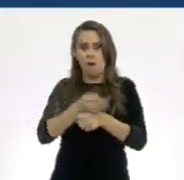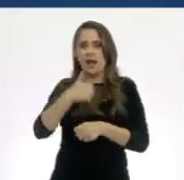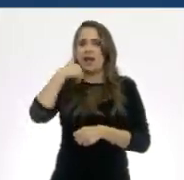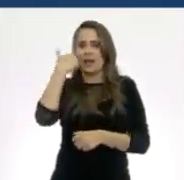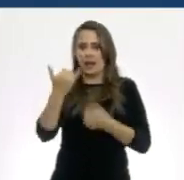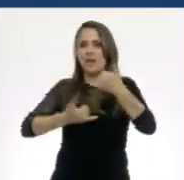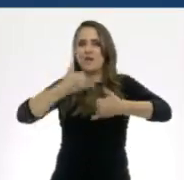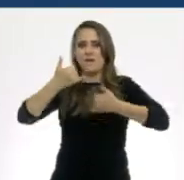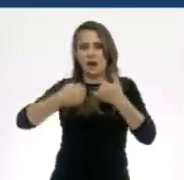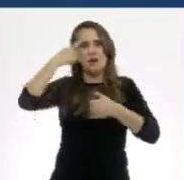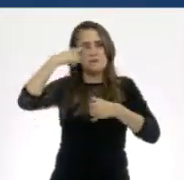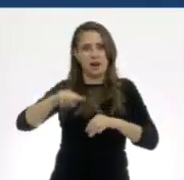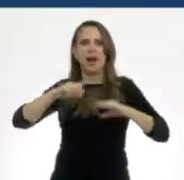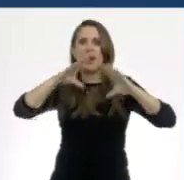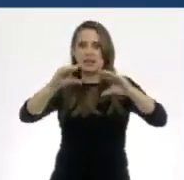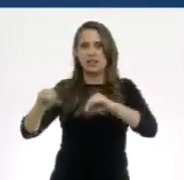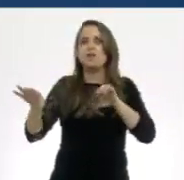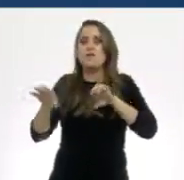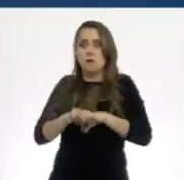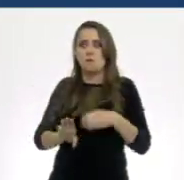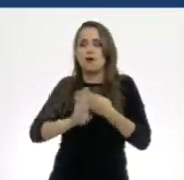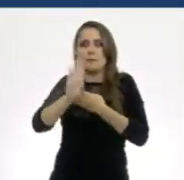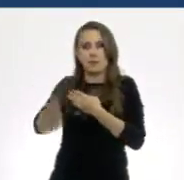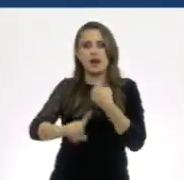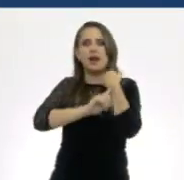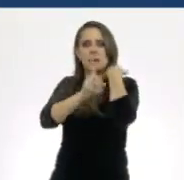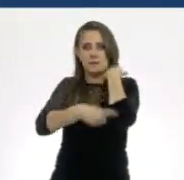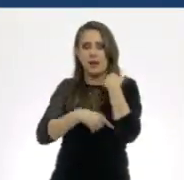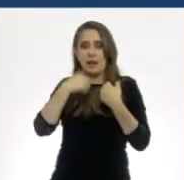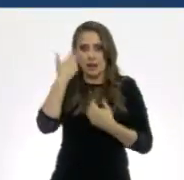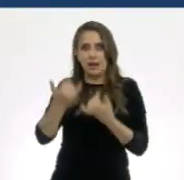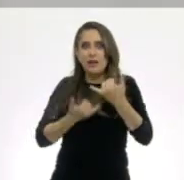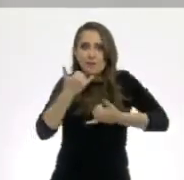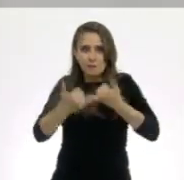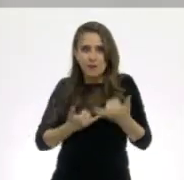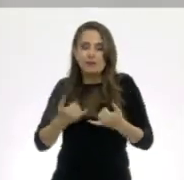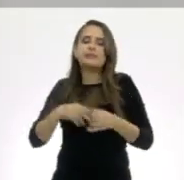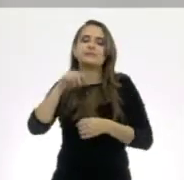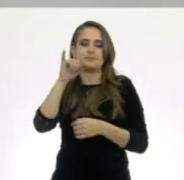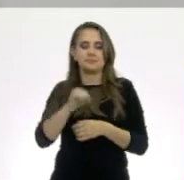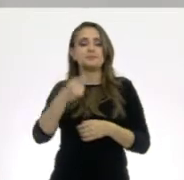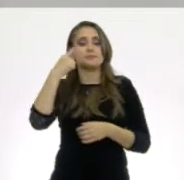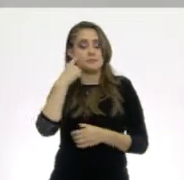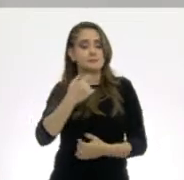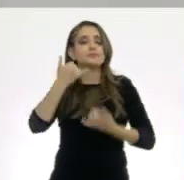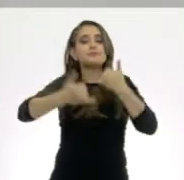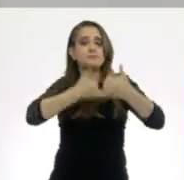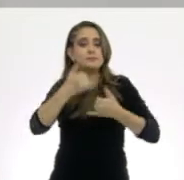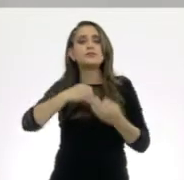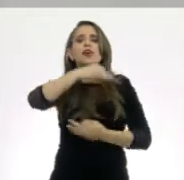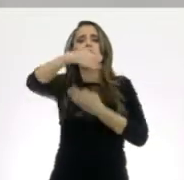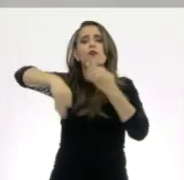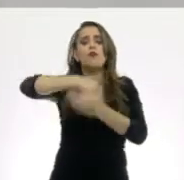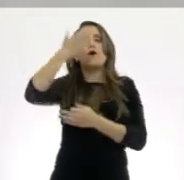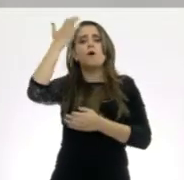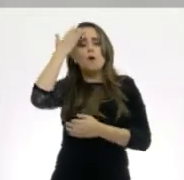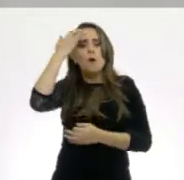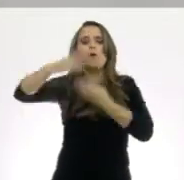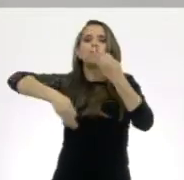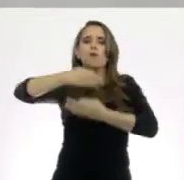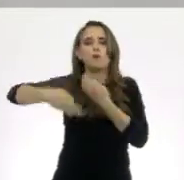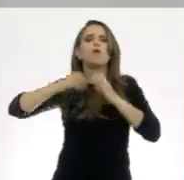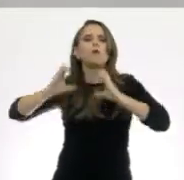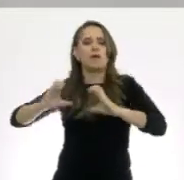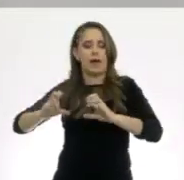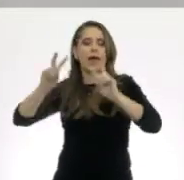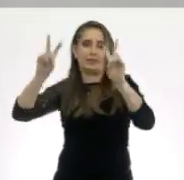¿Qué les parece todo? Sí, que continúe la diversión. Bien, el juego se llama Todos conocemos, todos nos cuidamos.